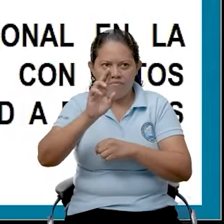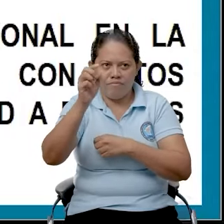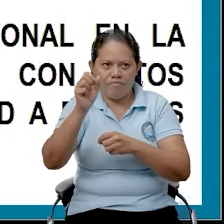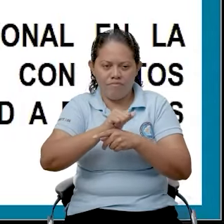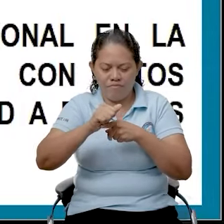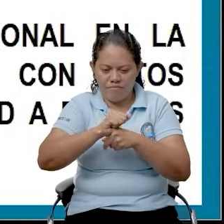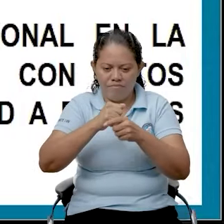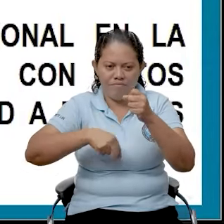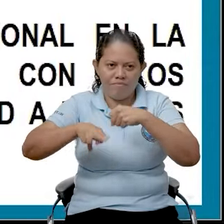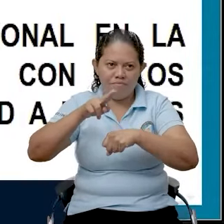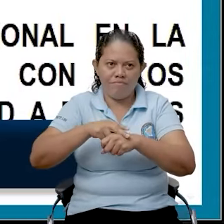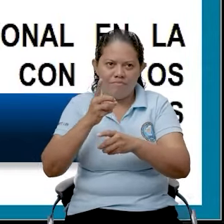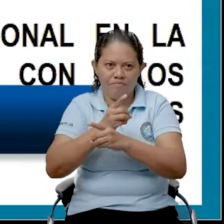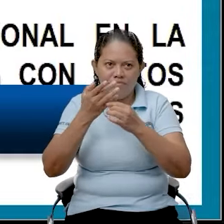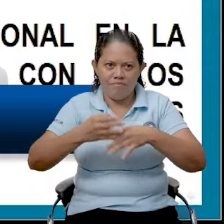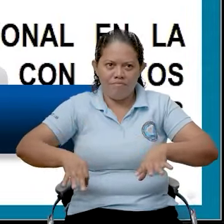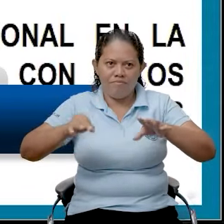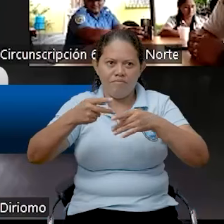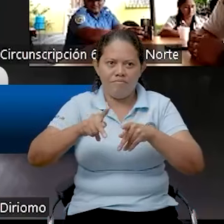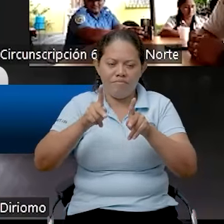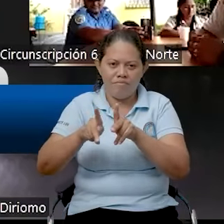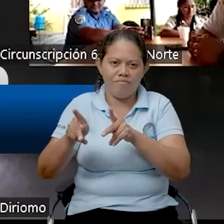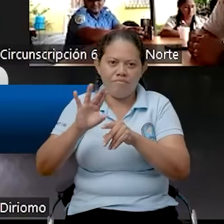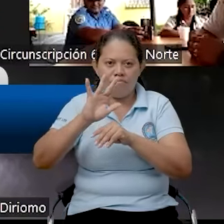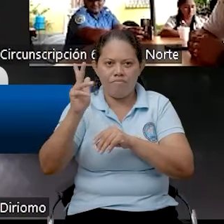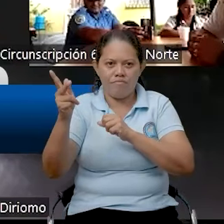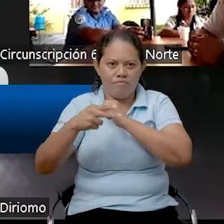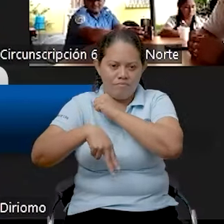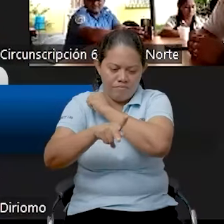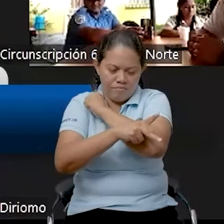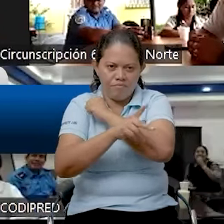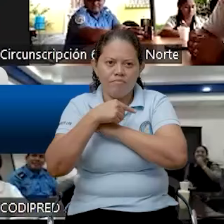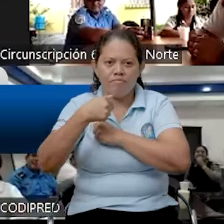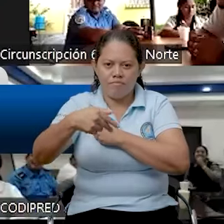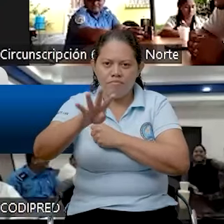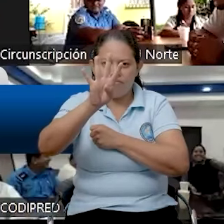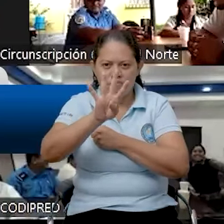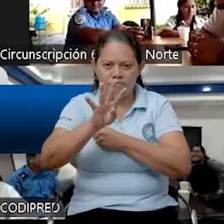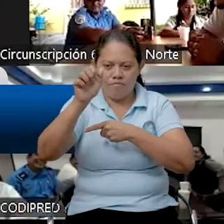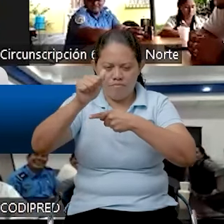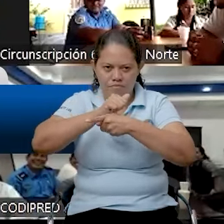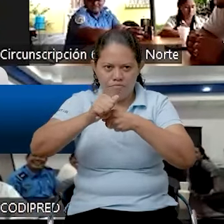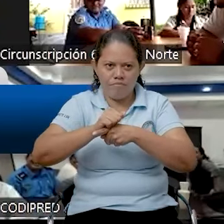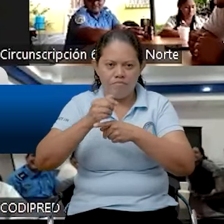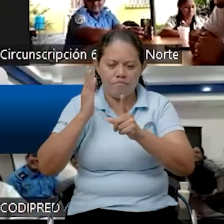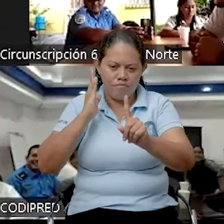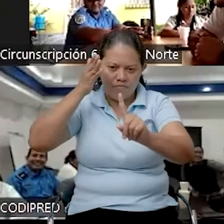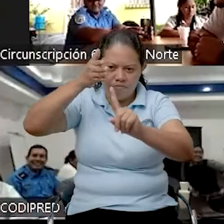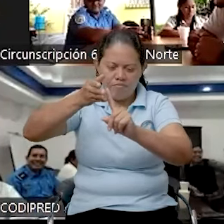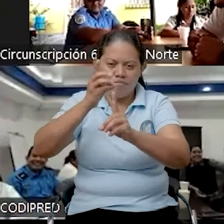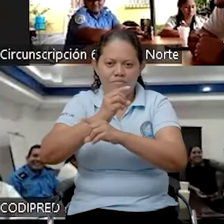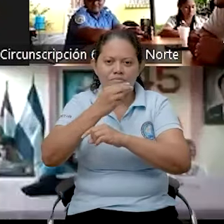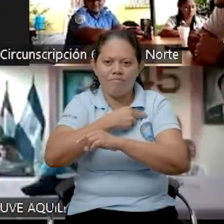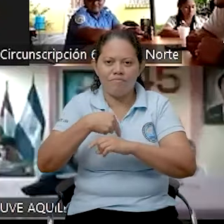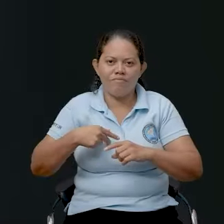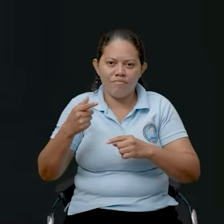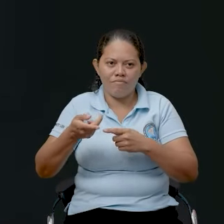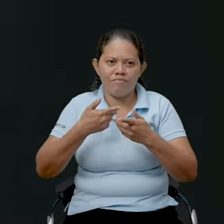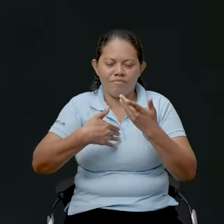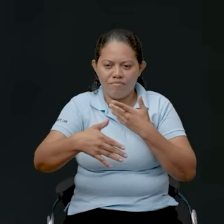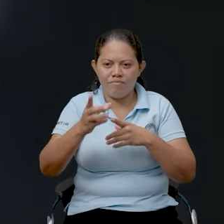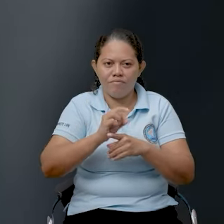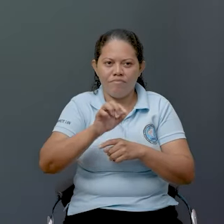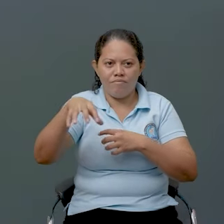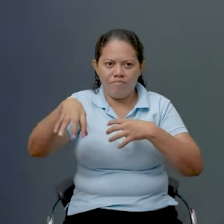Último Ejercicio Nacional de Multiamenazas a los Comupred de todo el país. Este cuarto ejercicio estará enfocado a hechos históricos como lo